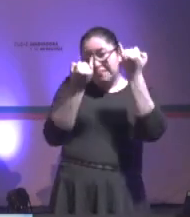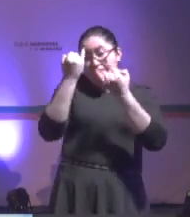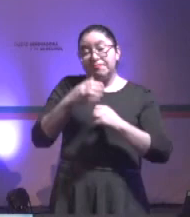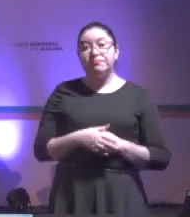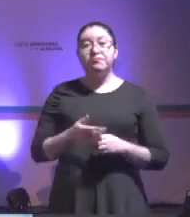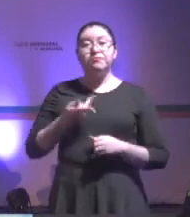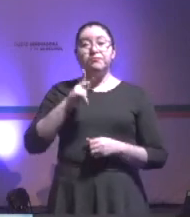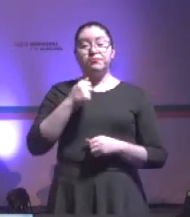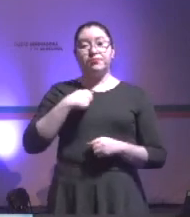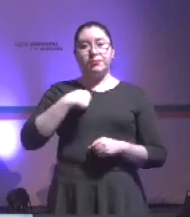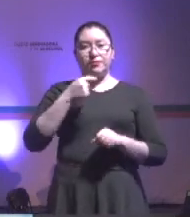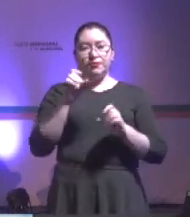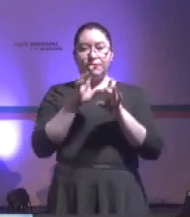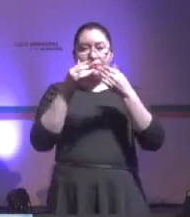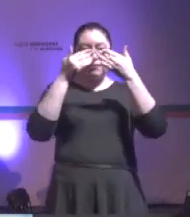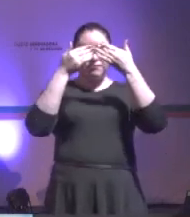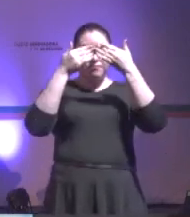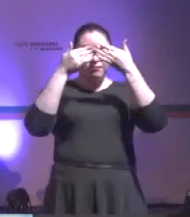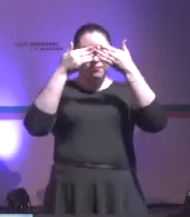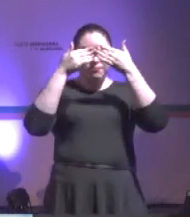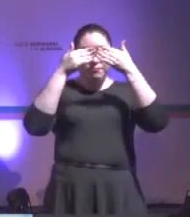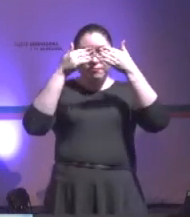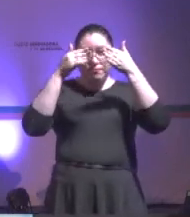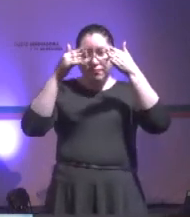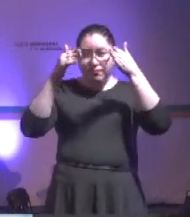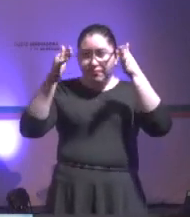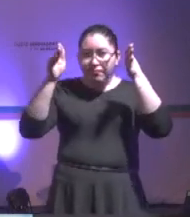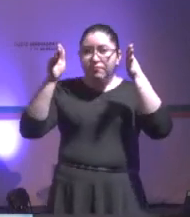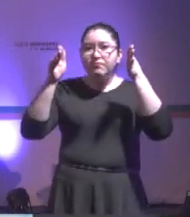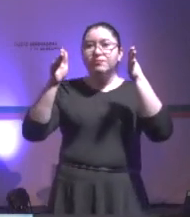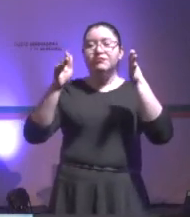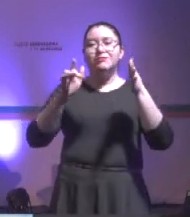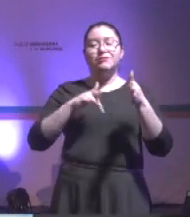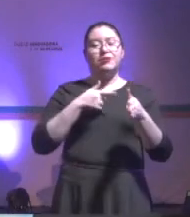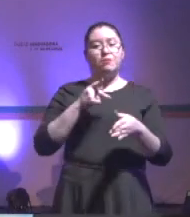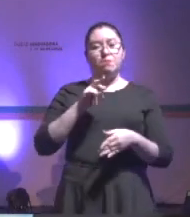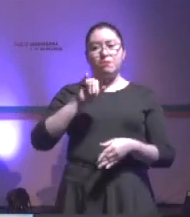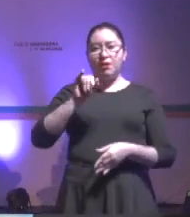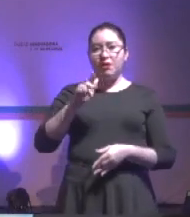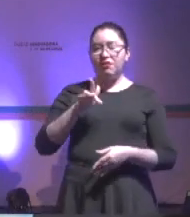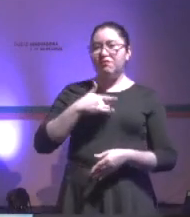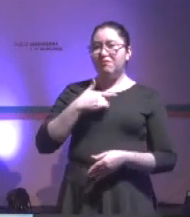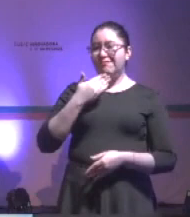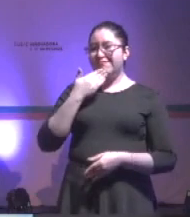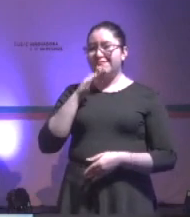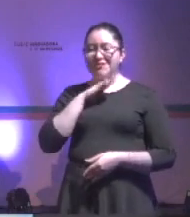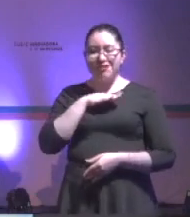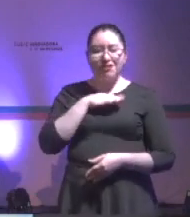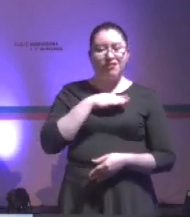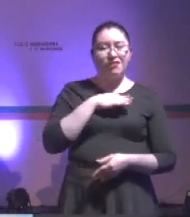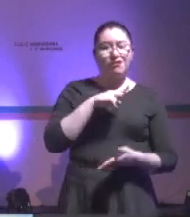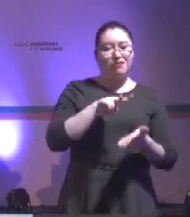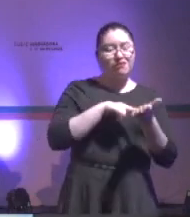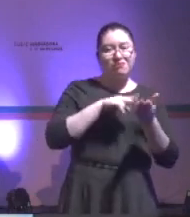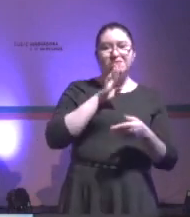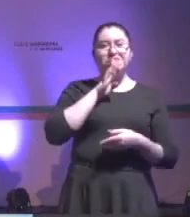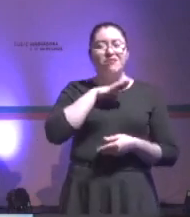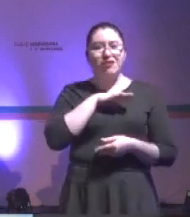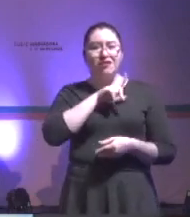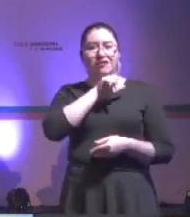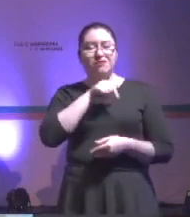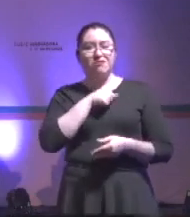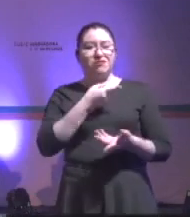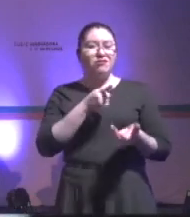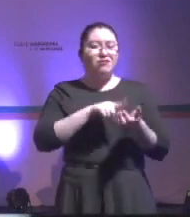Entonces, cuando voy abriendo los ojos y voy empezando a cocinar, yo no me sentí cómoda en el PRI, me sentí cómoda en el verde, llevo a Pato Social de Integración y me empezó a gustar la